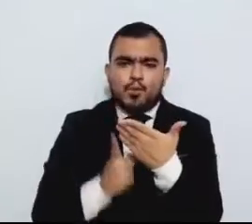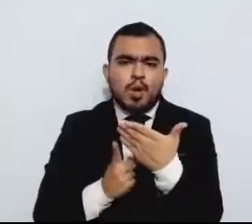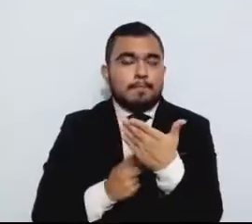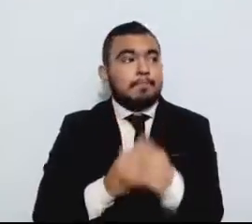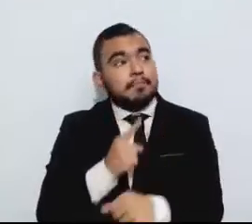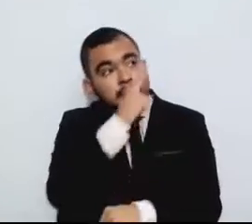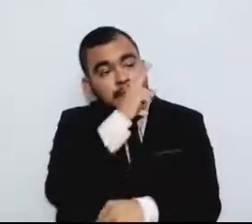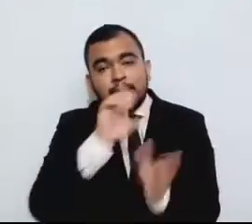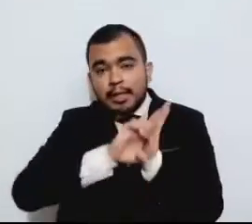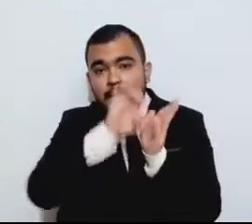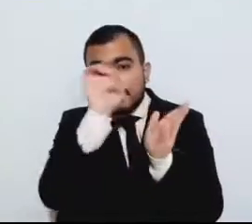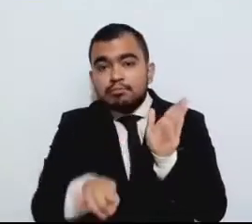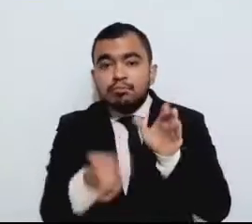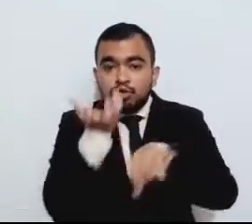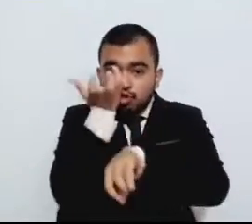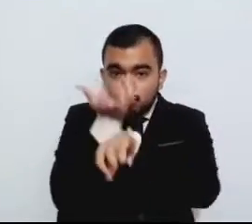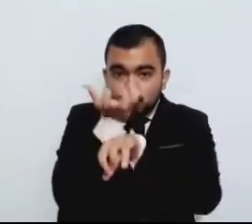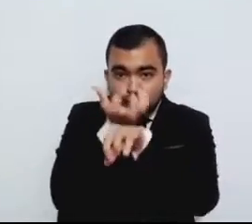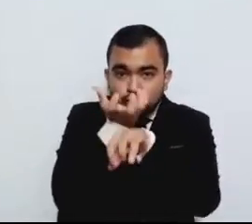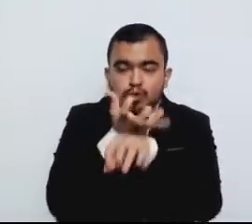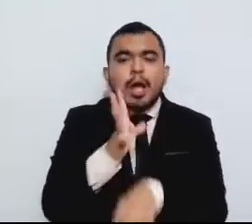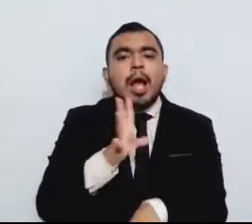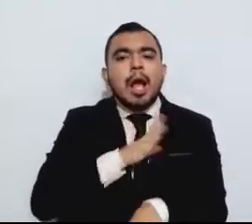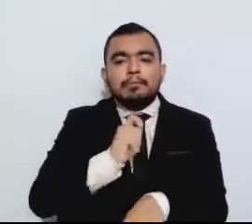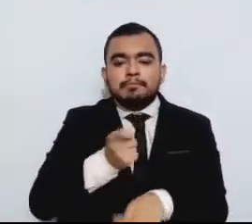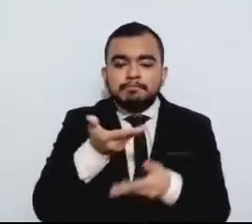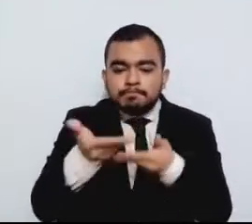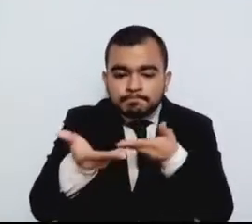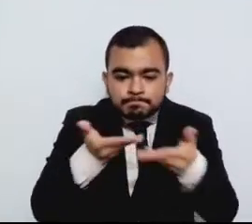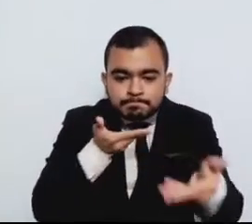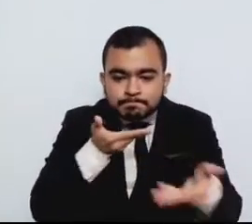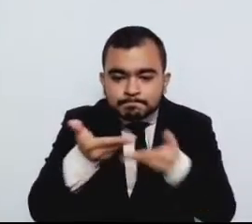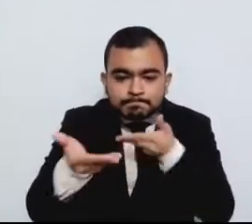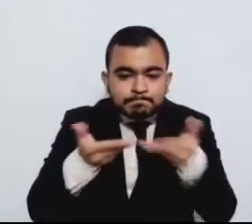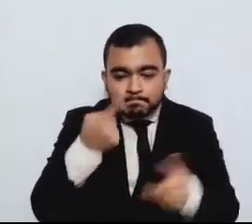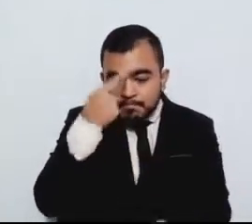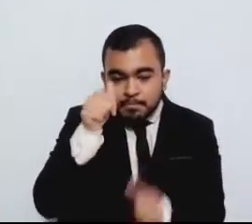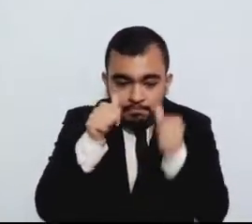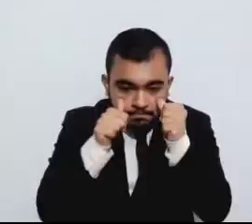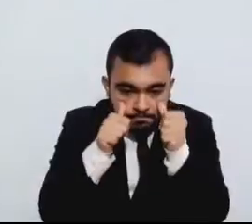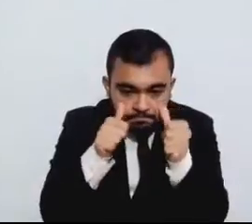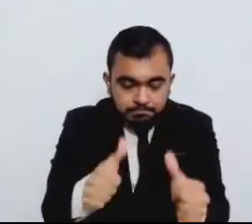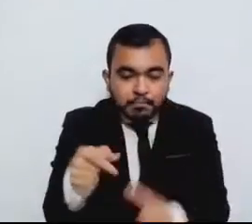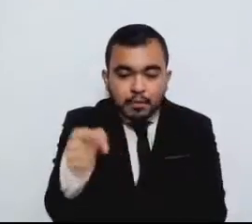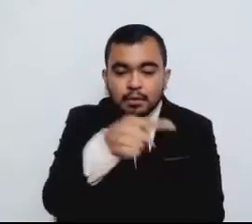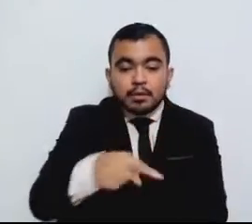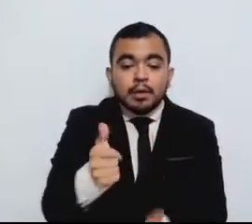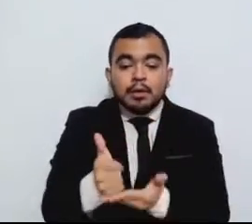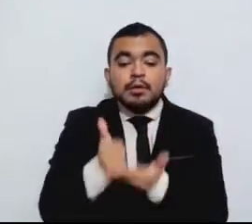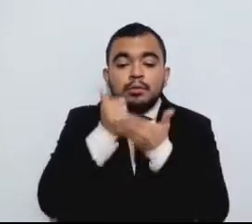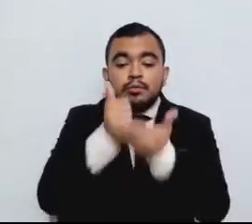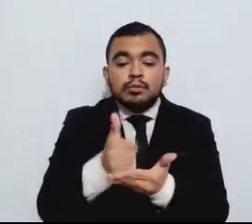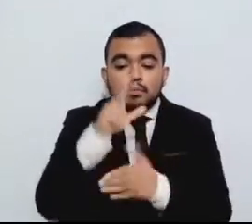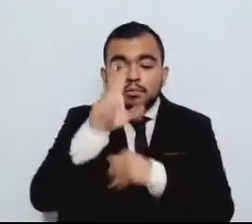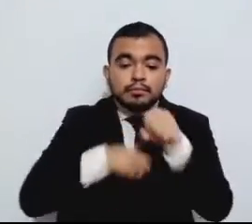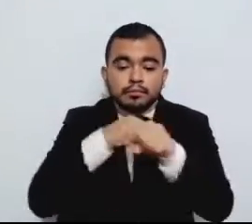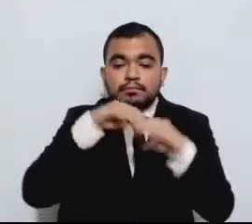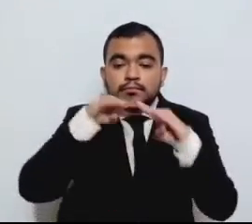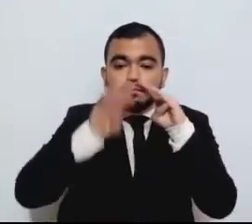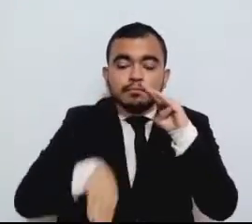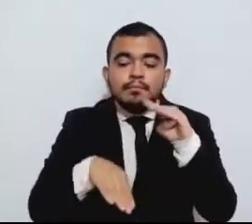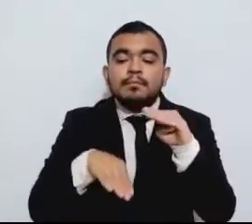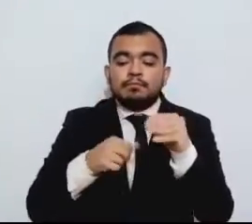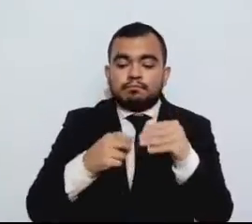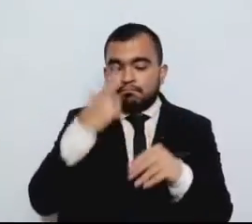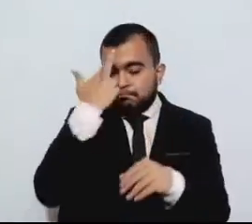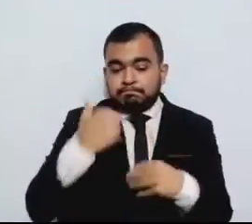por ejemplo, existen servicios sociales sólidos para brindar ayuda a los menores que perdieron a sus padres o